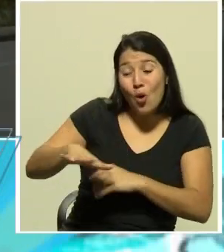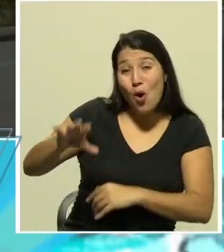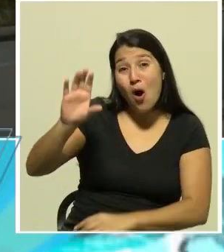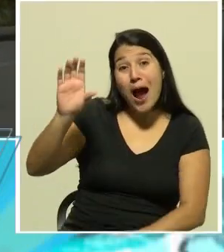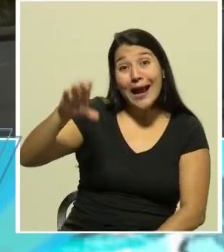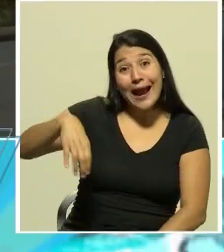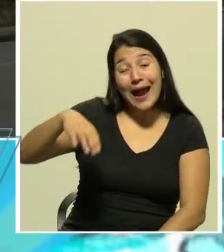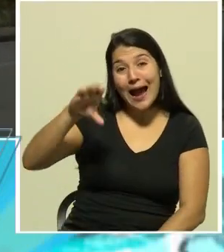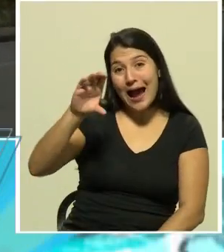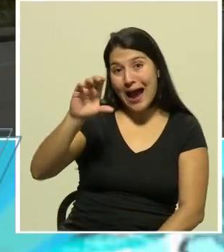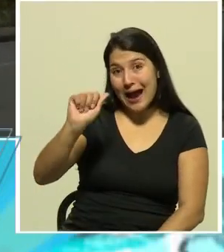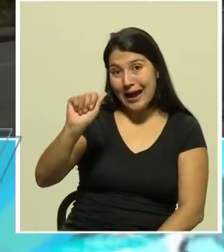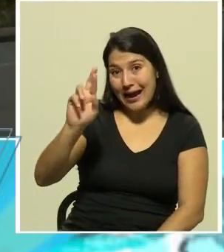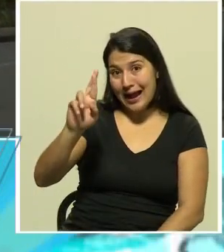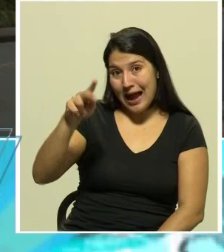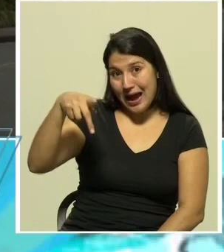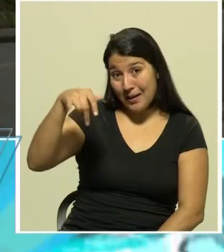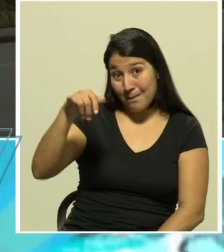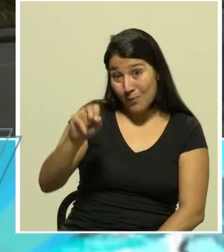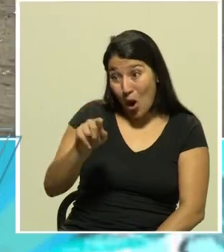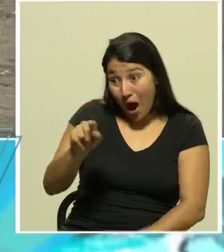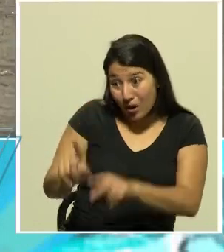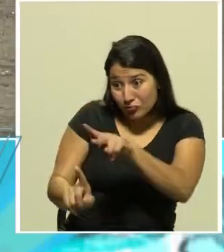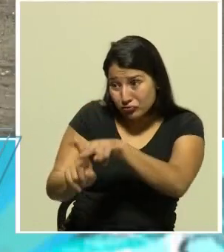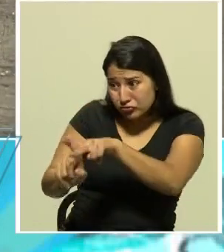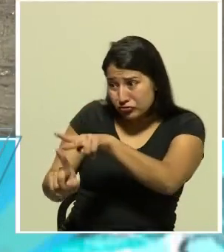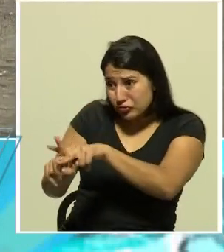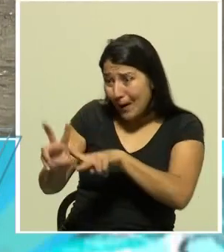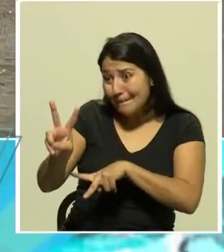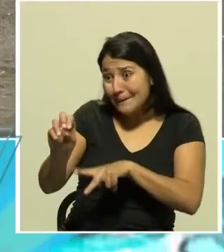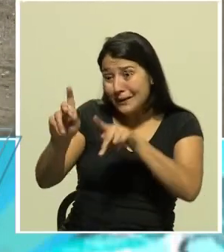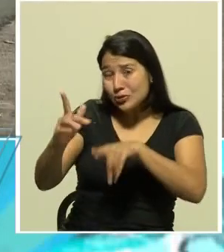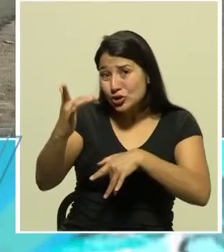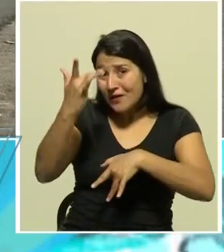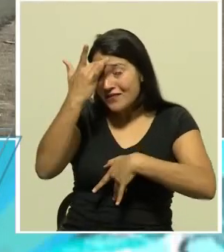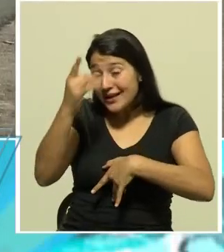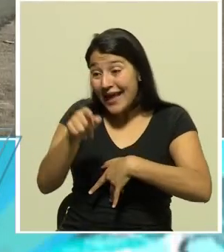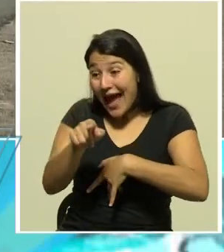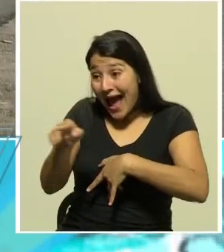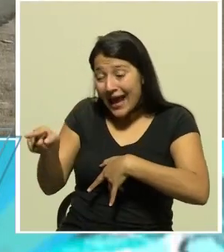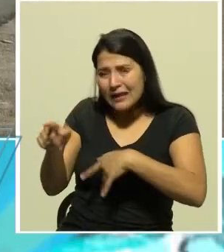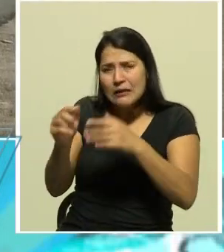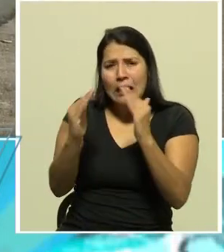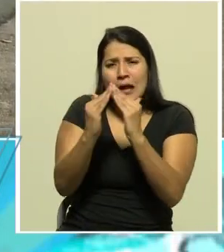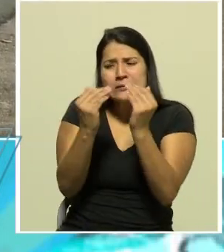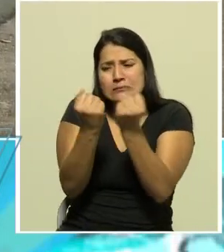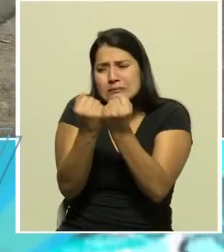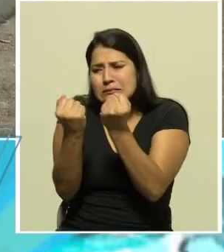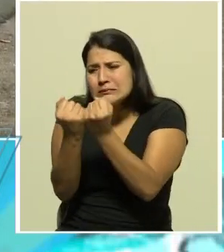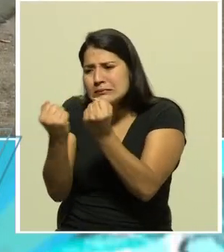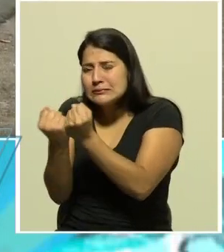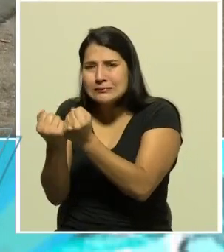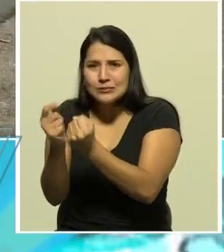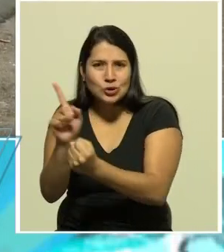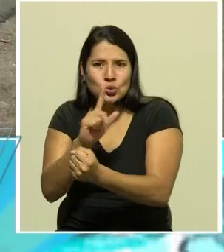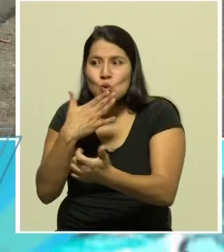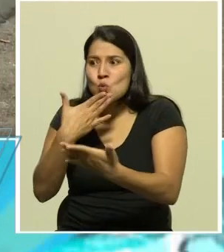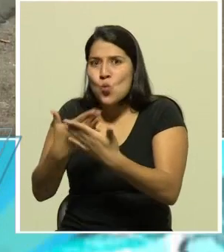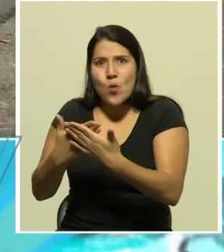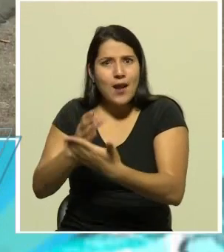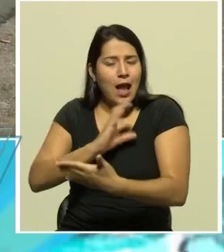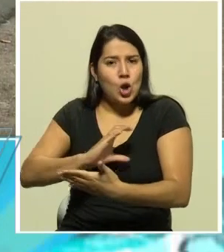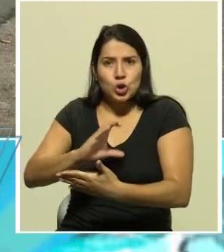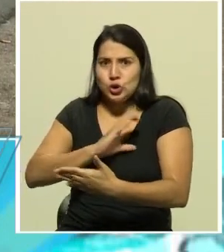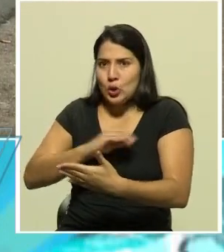habitantes del precario no tenía las condiciones para vivir el aislamiento necesario después de un diagnóstico